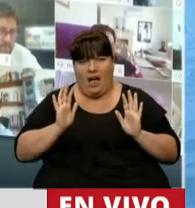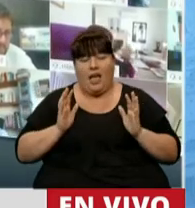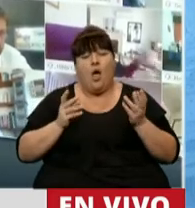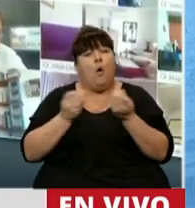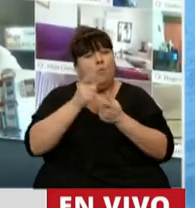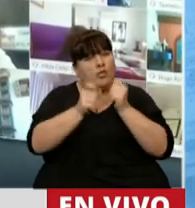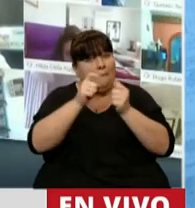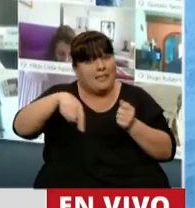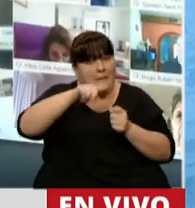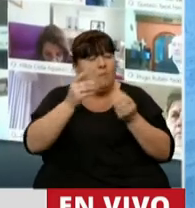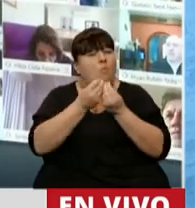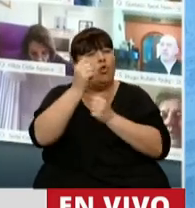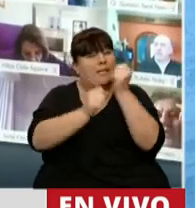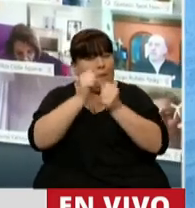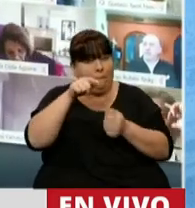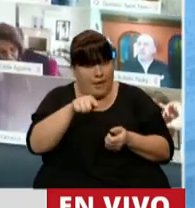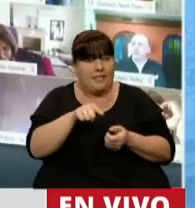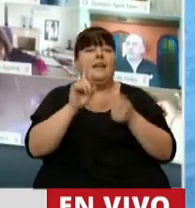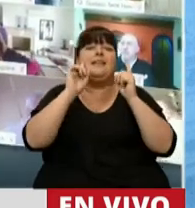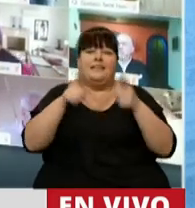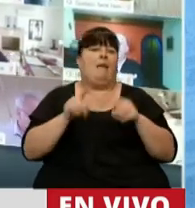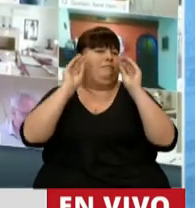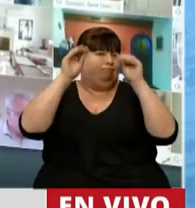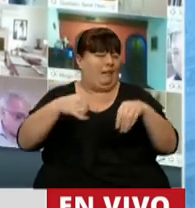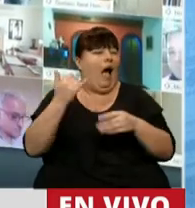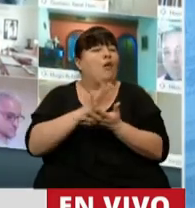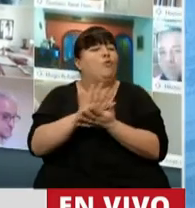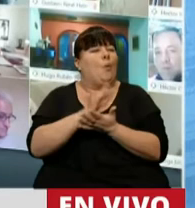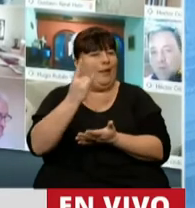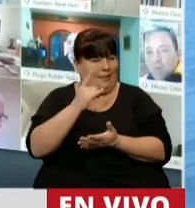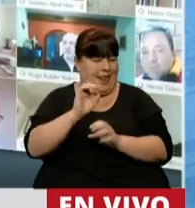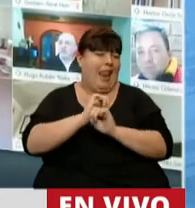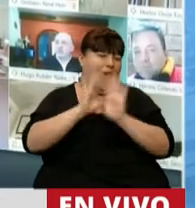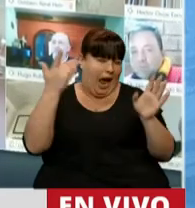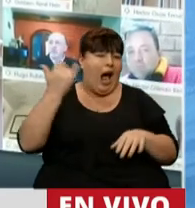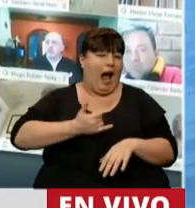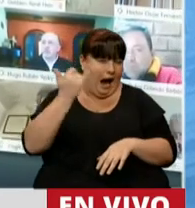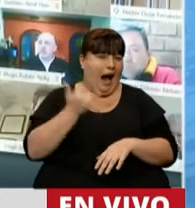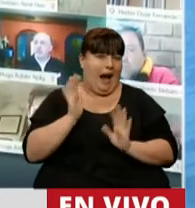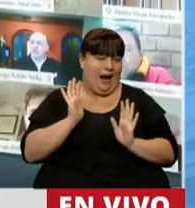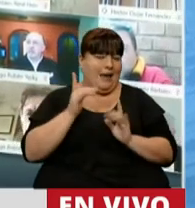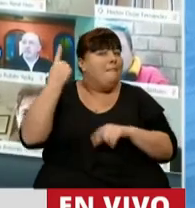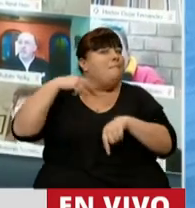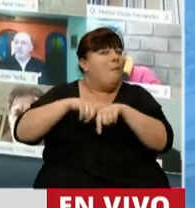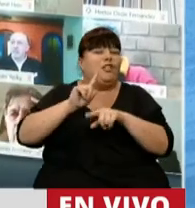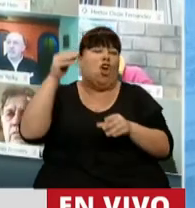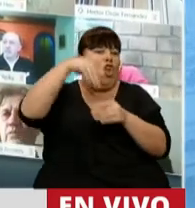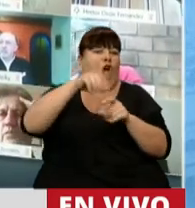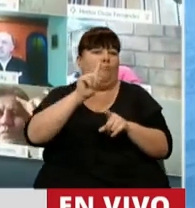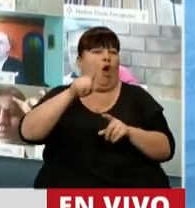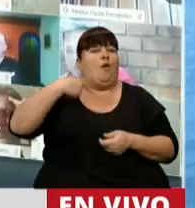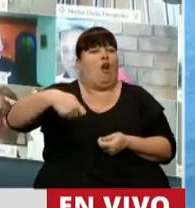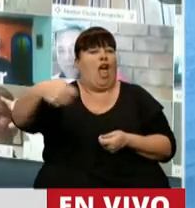muchas de ellas, muchas de ellas, también con quiebras fraudulentas. Y estaba claro que entonces no debían estar